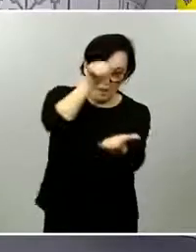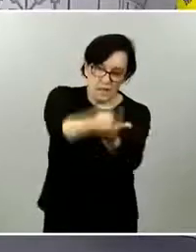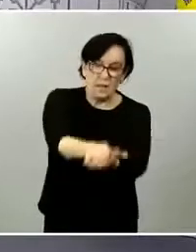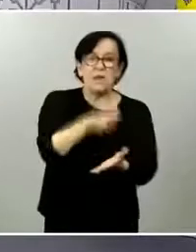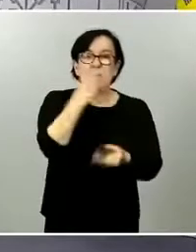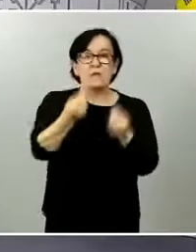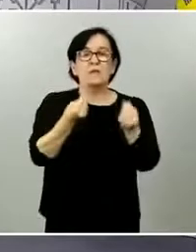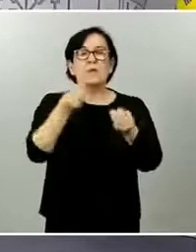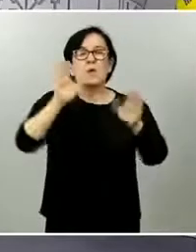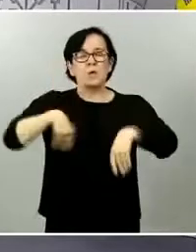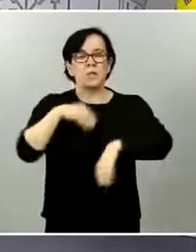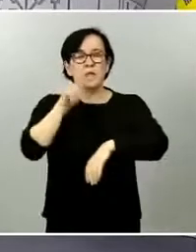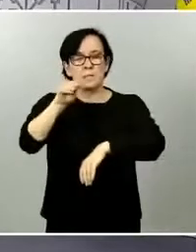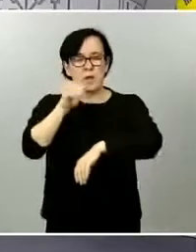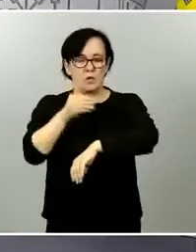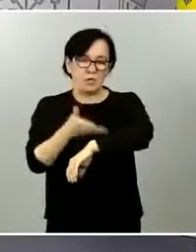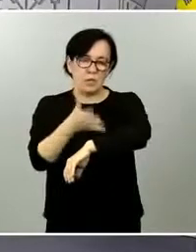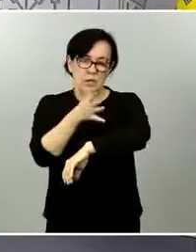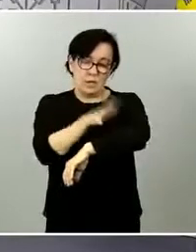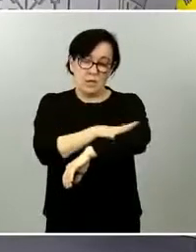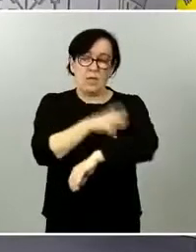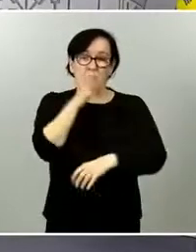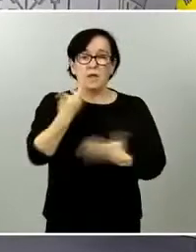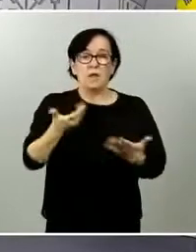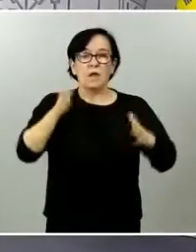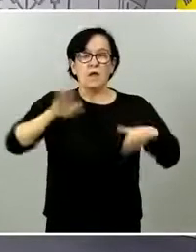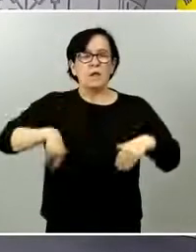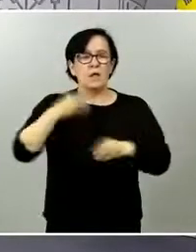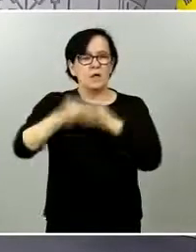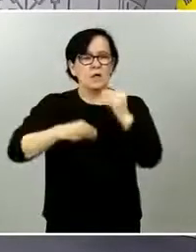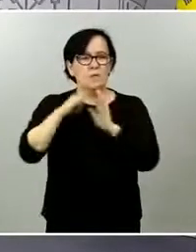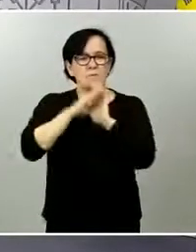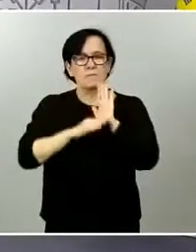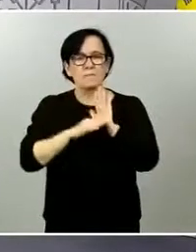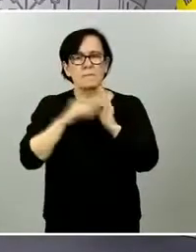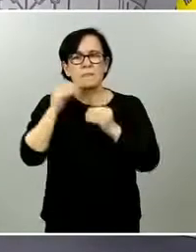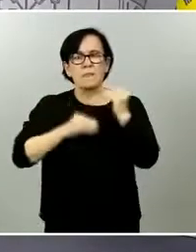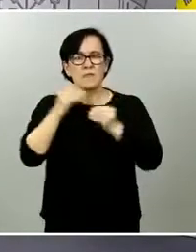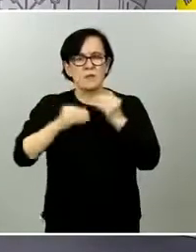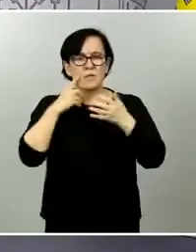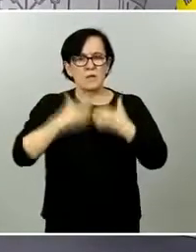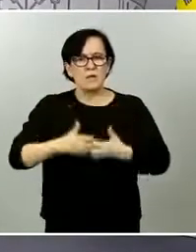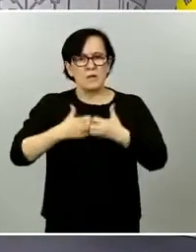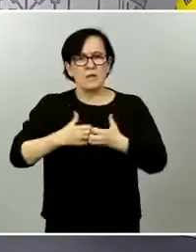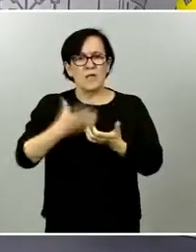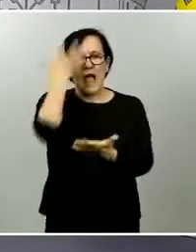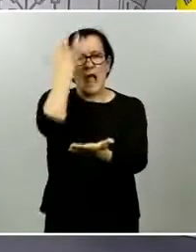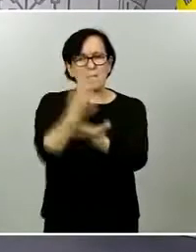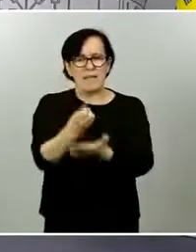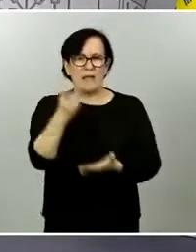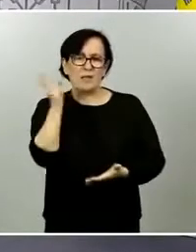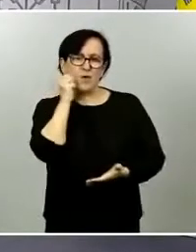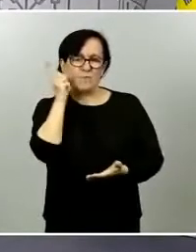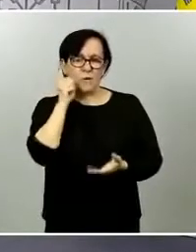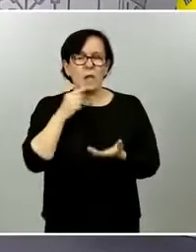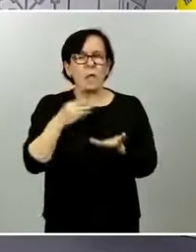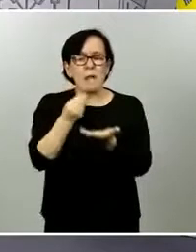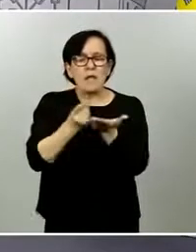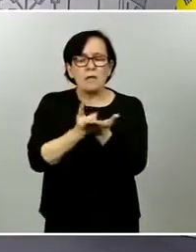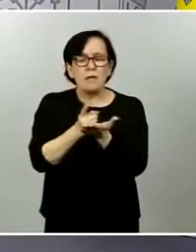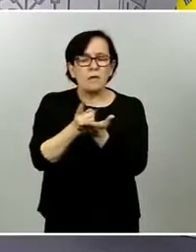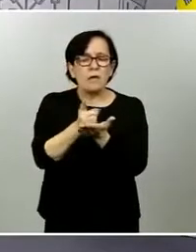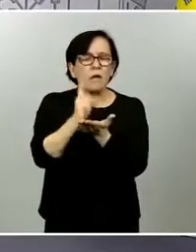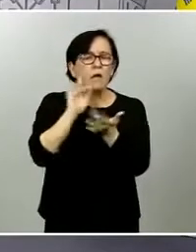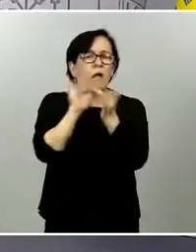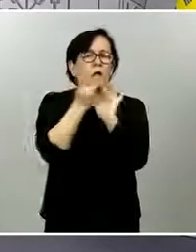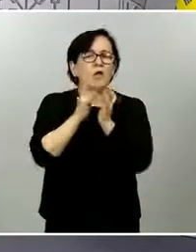todos los puertos y aeropuertos del Estado y en origen no solo en destino y para terminar una última pregunta el gobierno acaba de anunciar que el